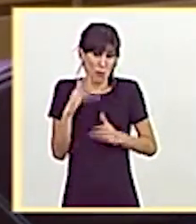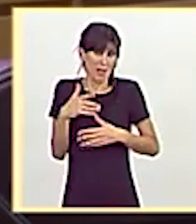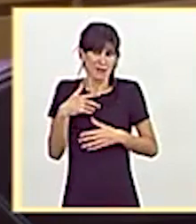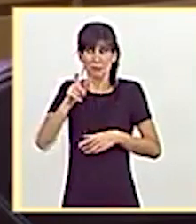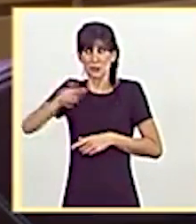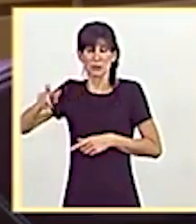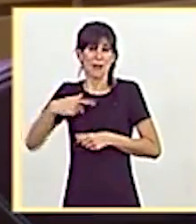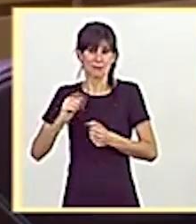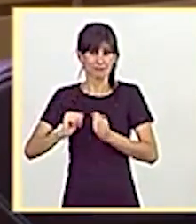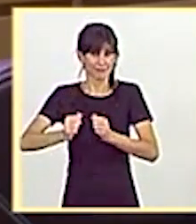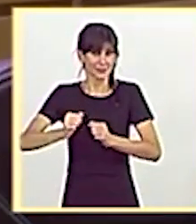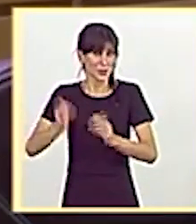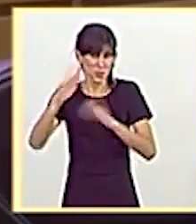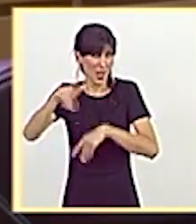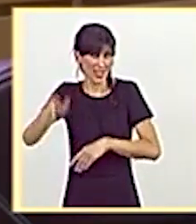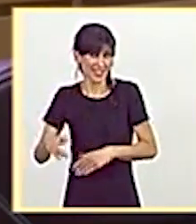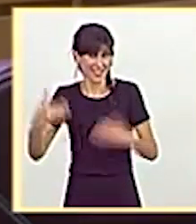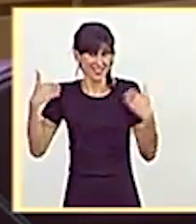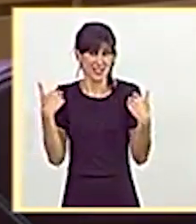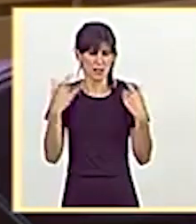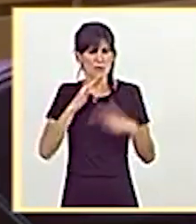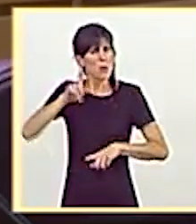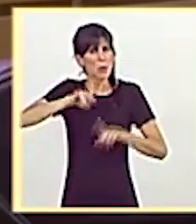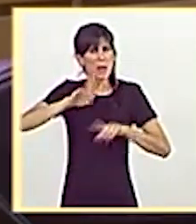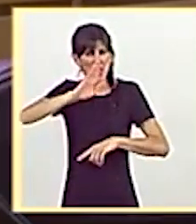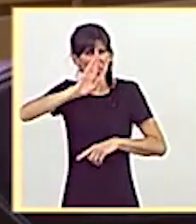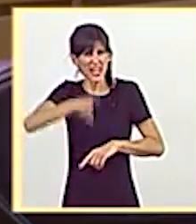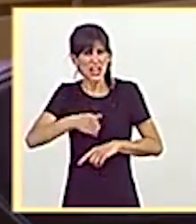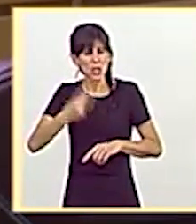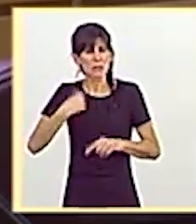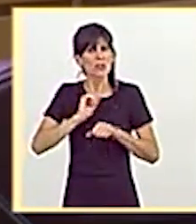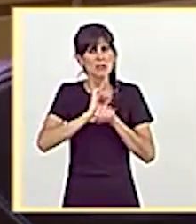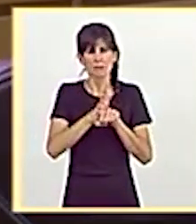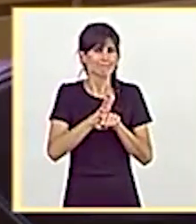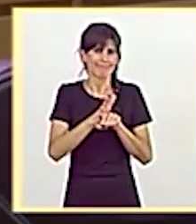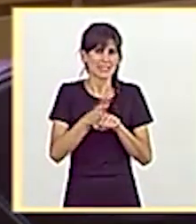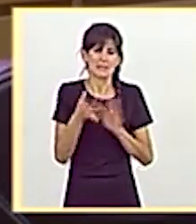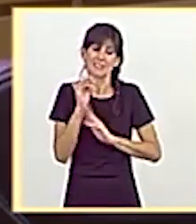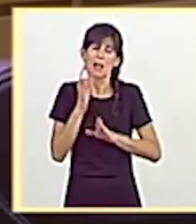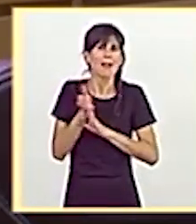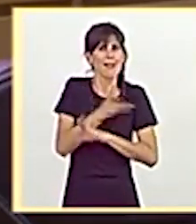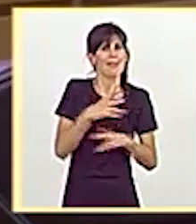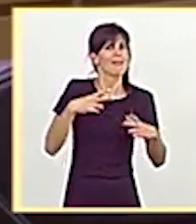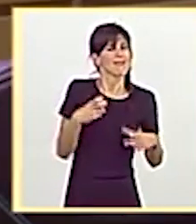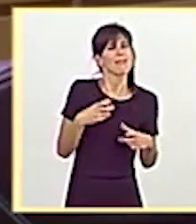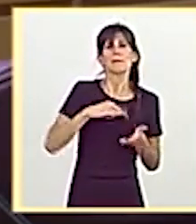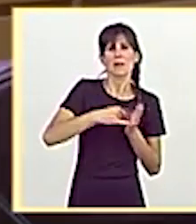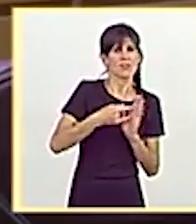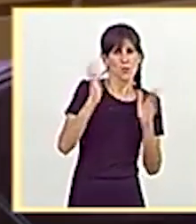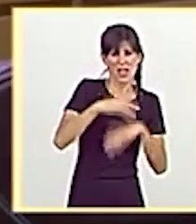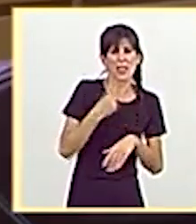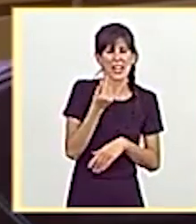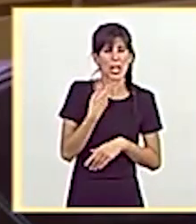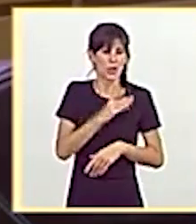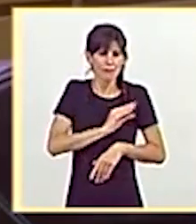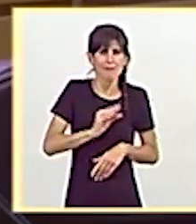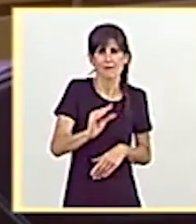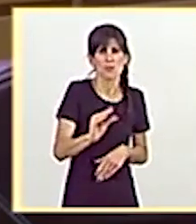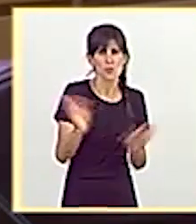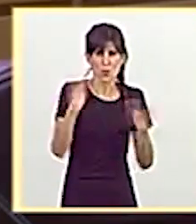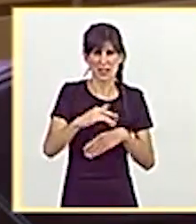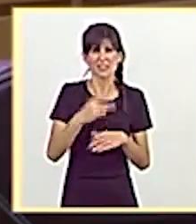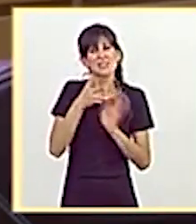maquinista. Esto ya no es un problema directo generado por la COVID, es falta de planificación y falta de inversión. Por lo tanto, señor ministro,